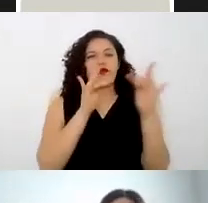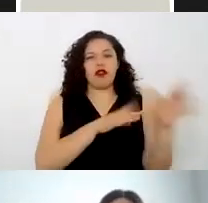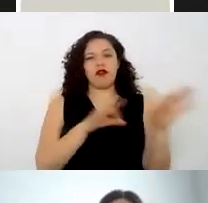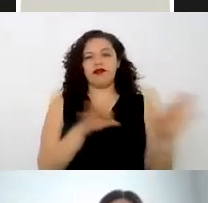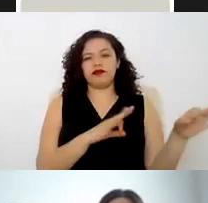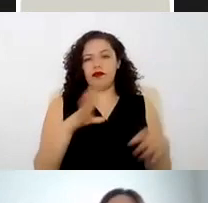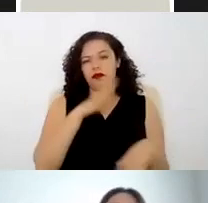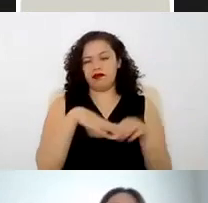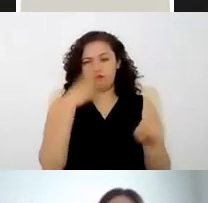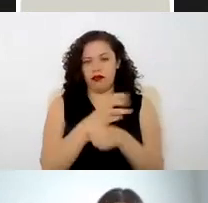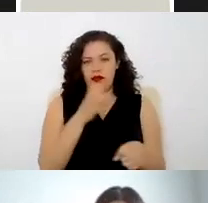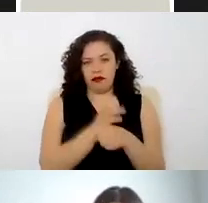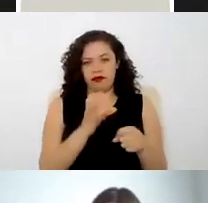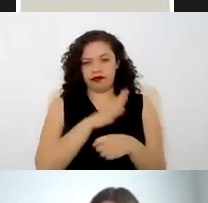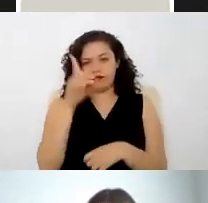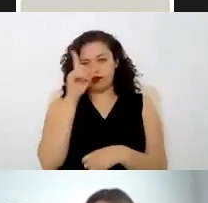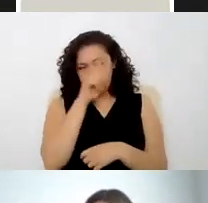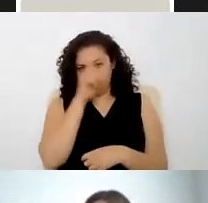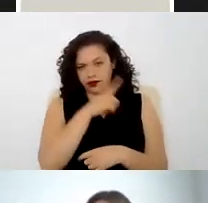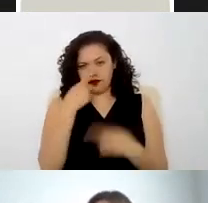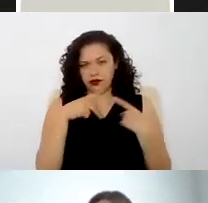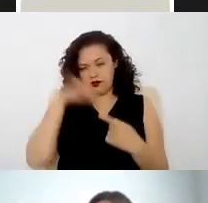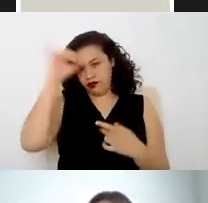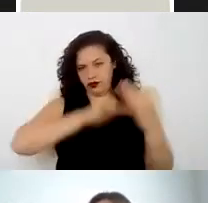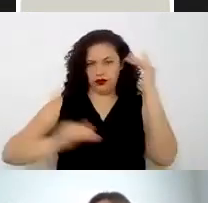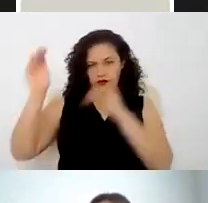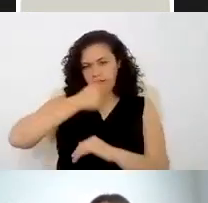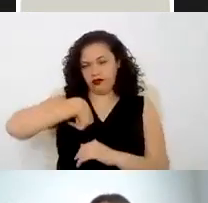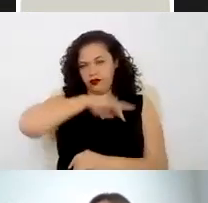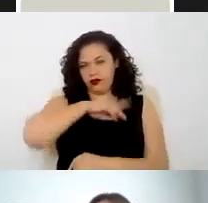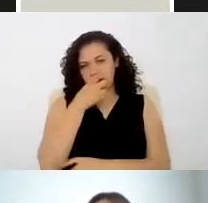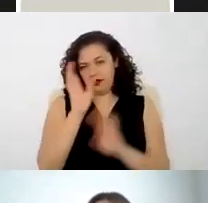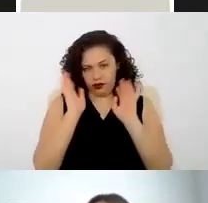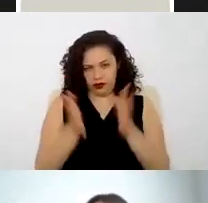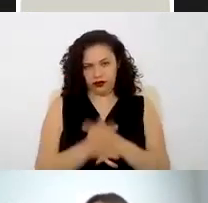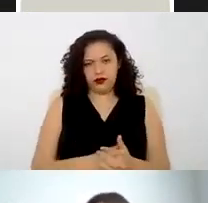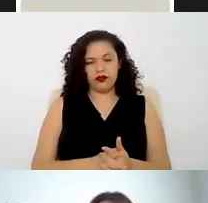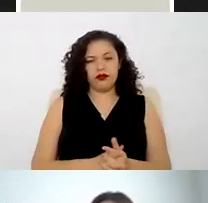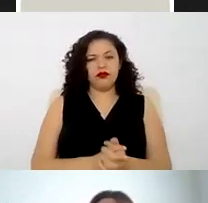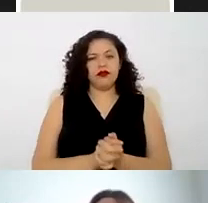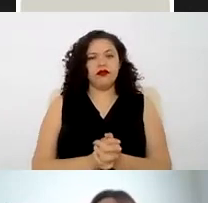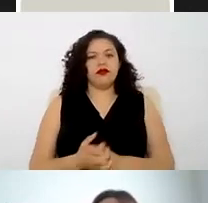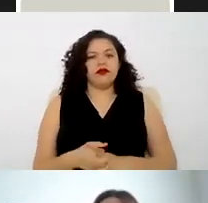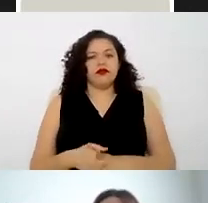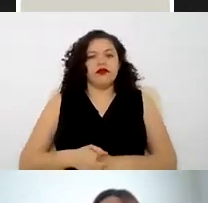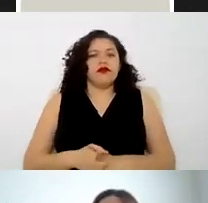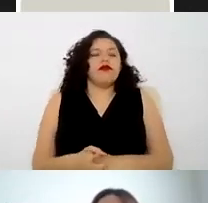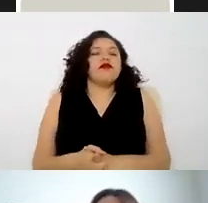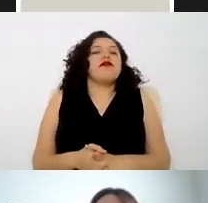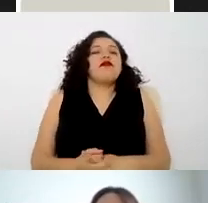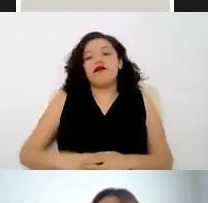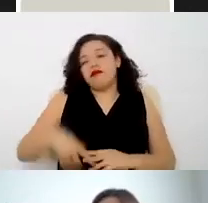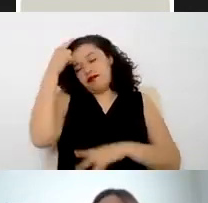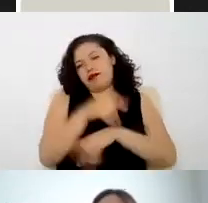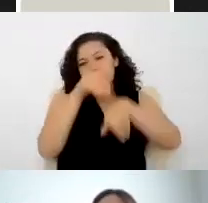tenemos que sigue las instrucciones de sus superiores como ya lo comentamos la subordinación que es un elemento muy